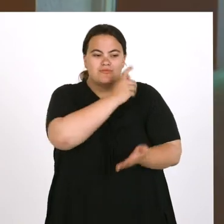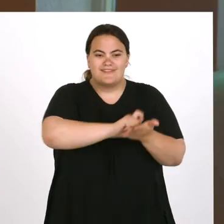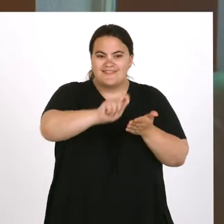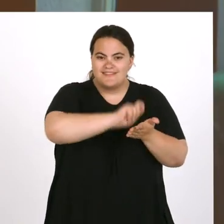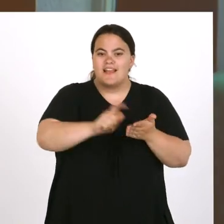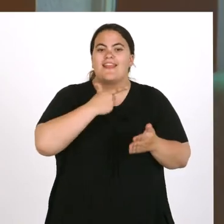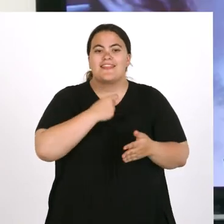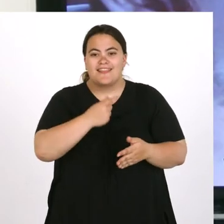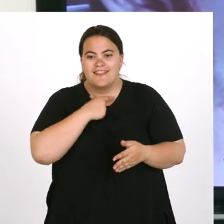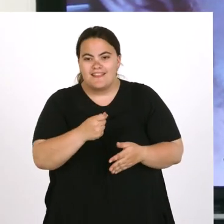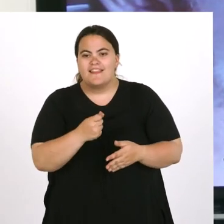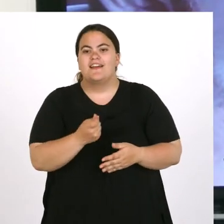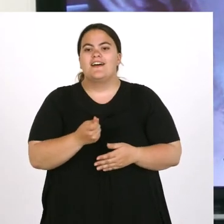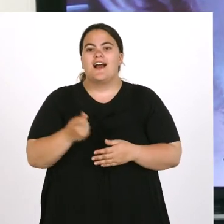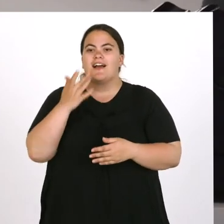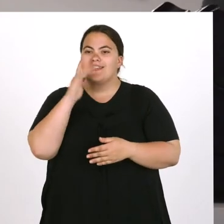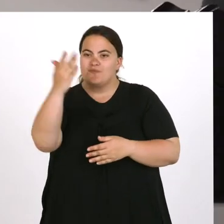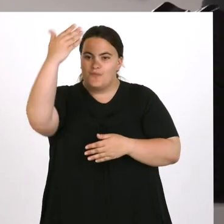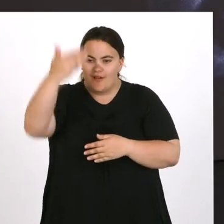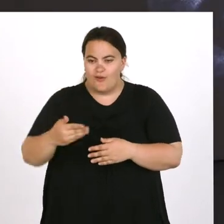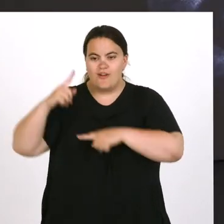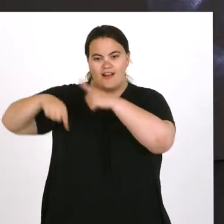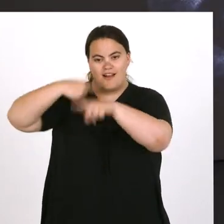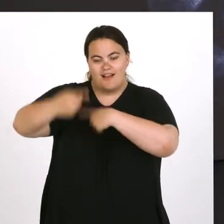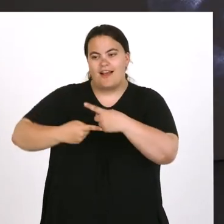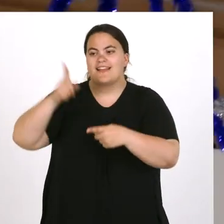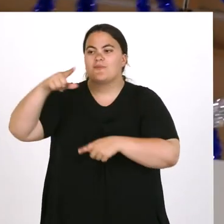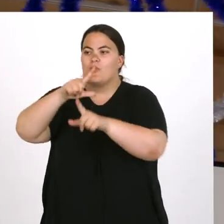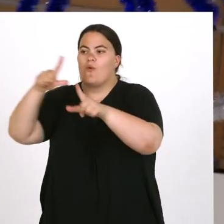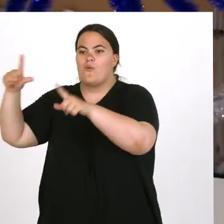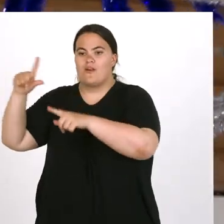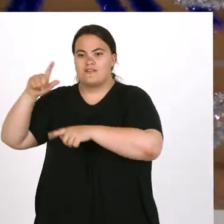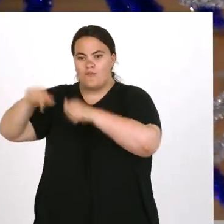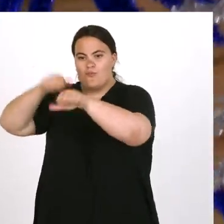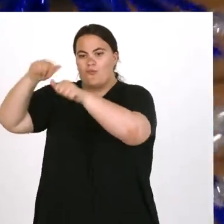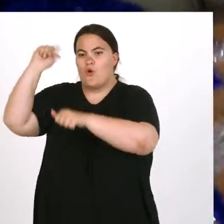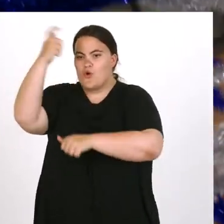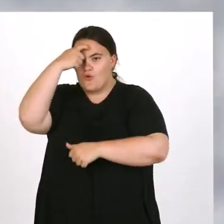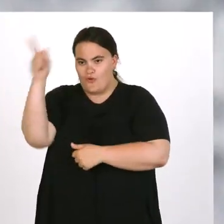narrativos, el sentido del humor, los espejos generacionales, las obras en proceso en conceptualismo.